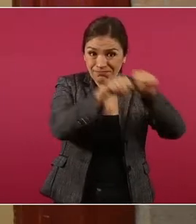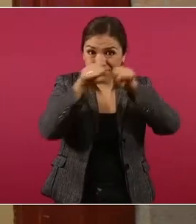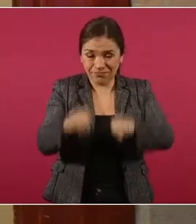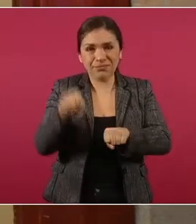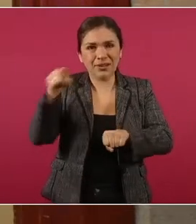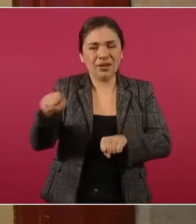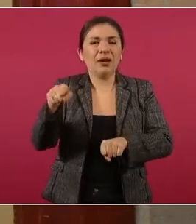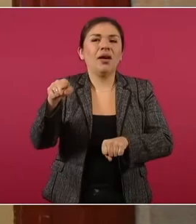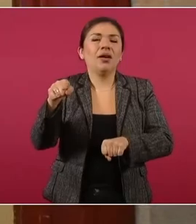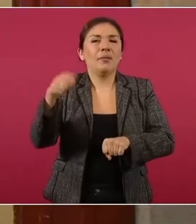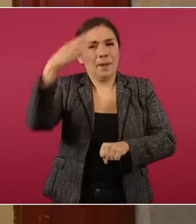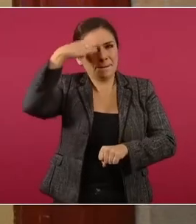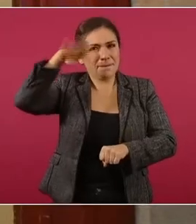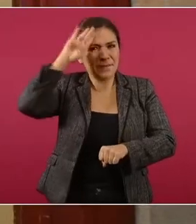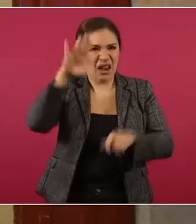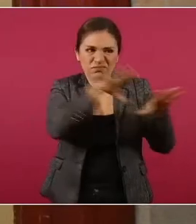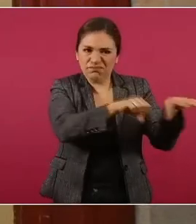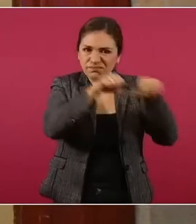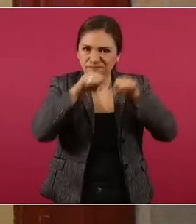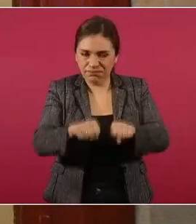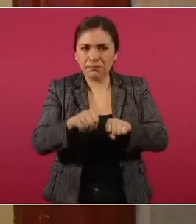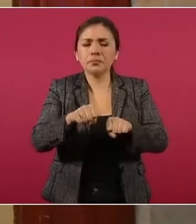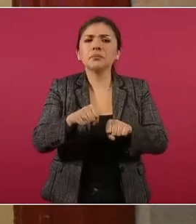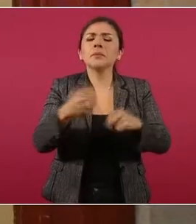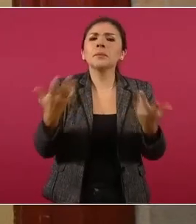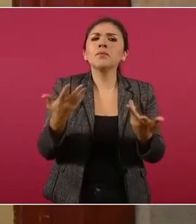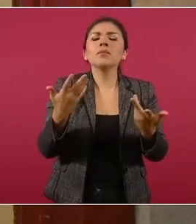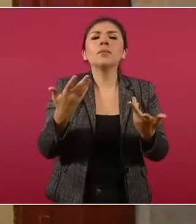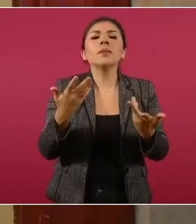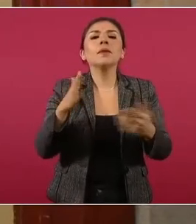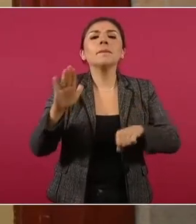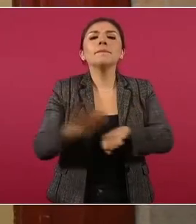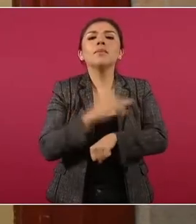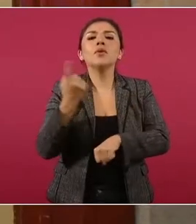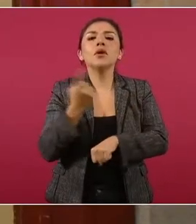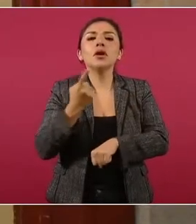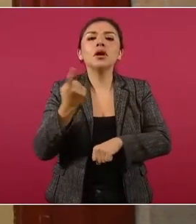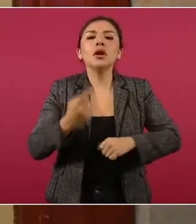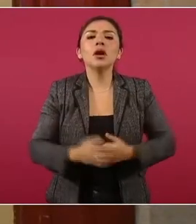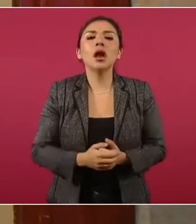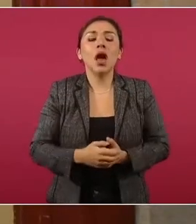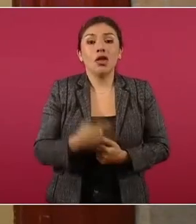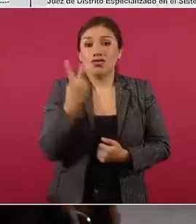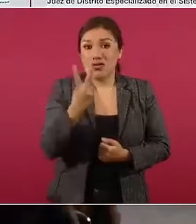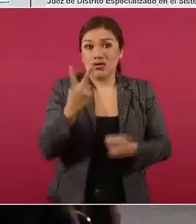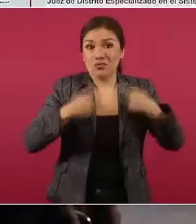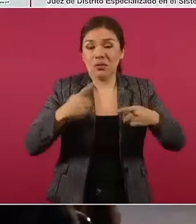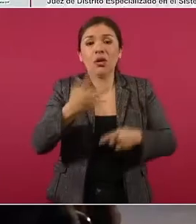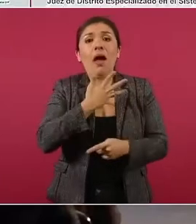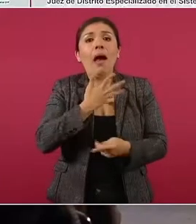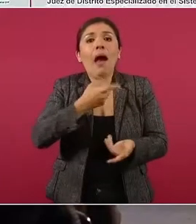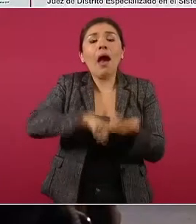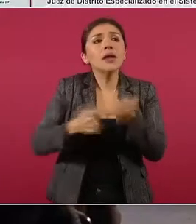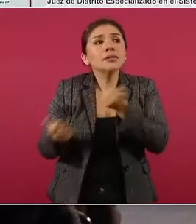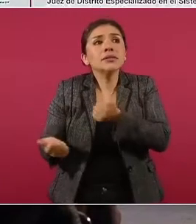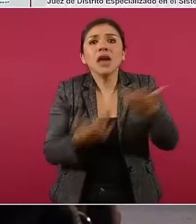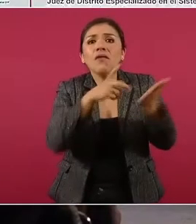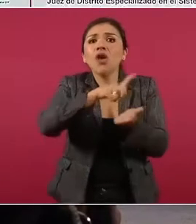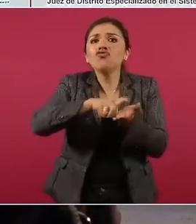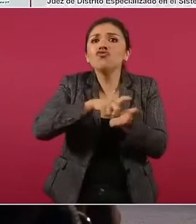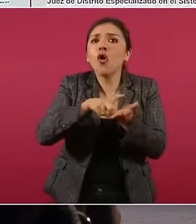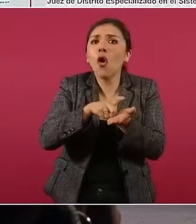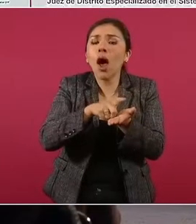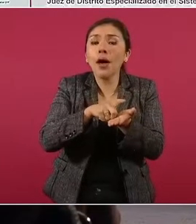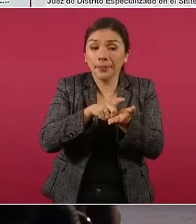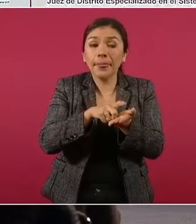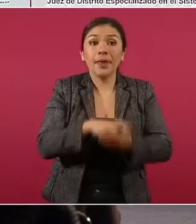Secretaría de Marina cuando traficaban con droga. Estos sujetos